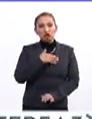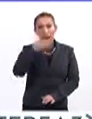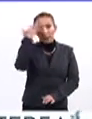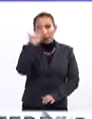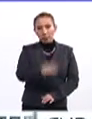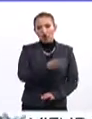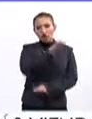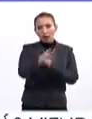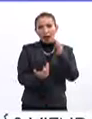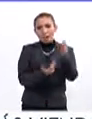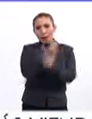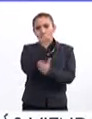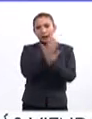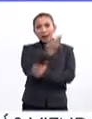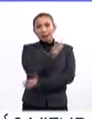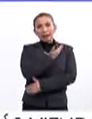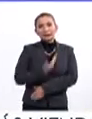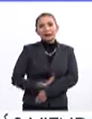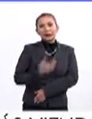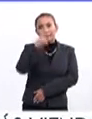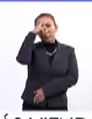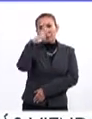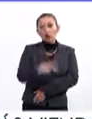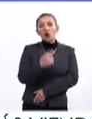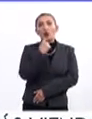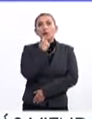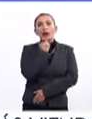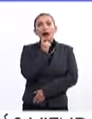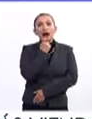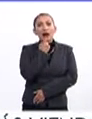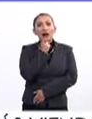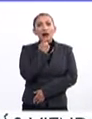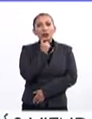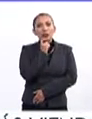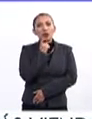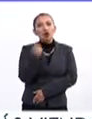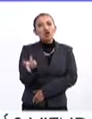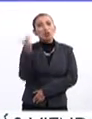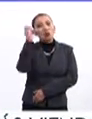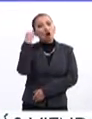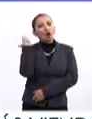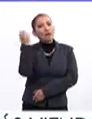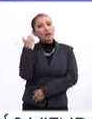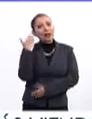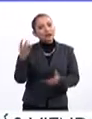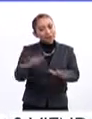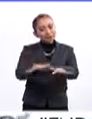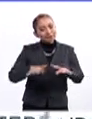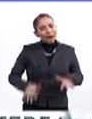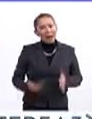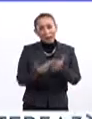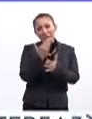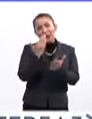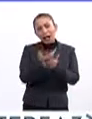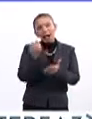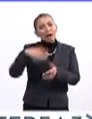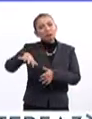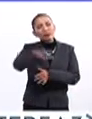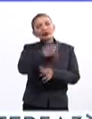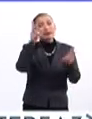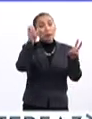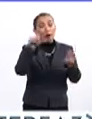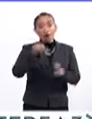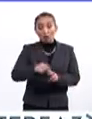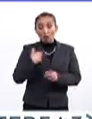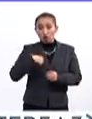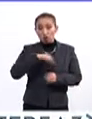Todas las mañanas el presidente de México, Andrés Manuel López Obrador, da sus conferencias matutinas sobre muchos temas.